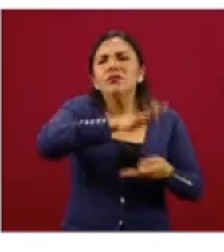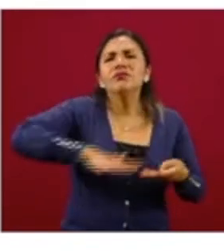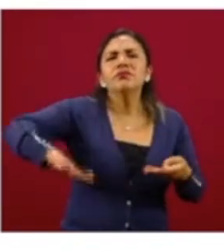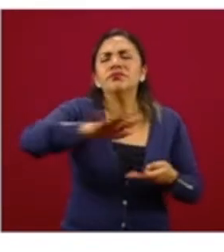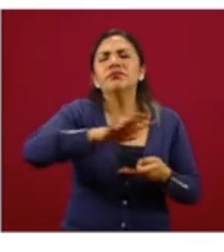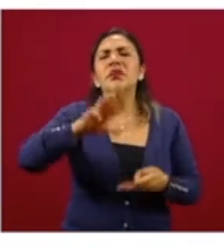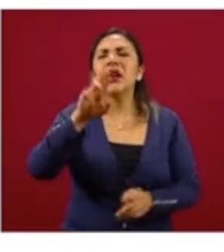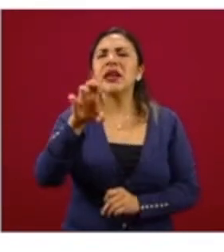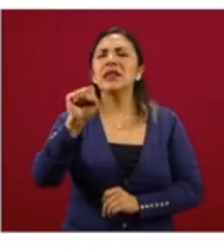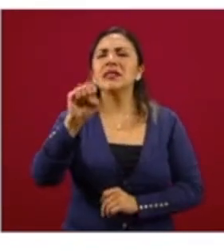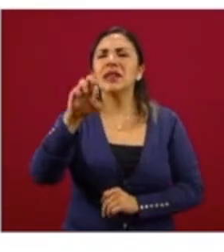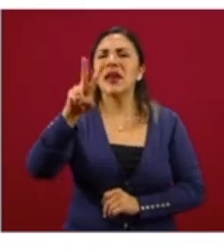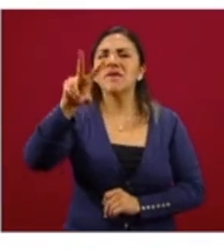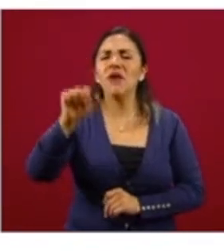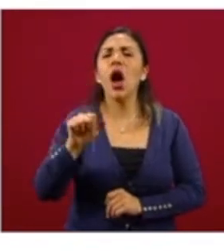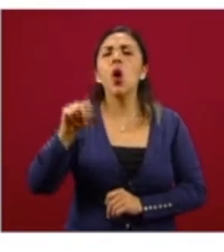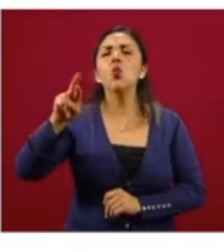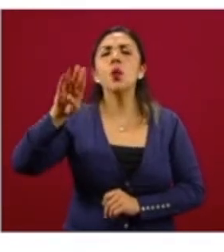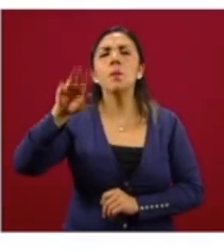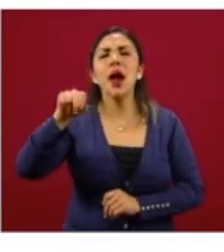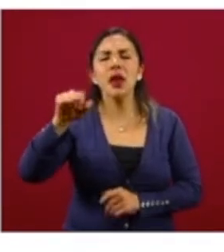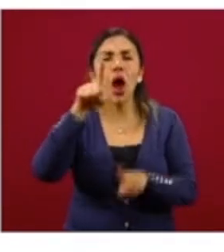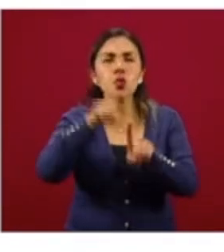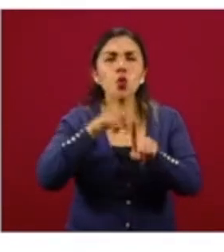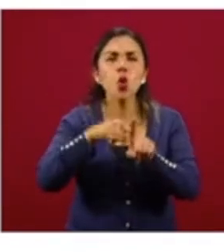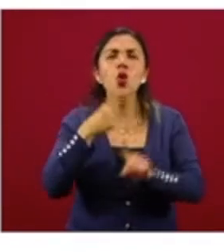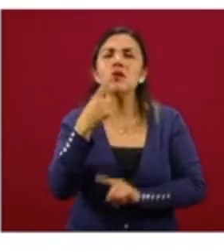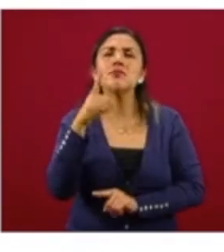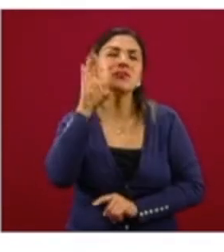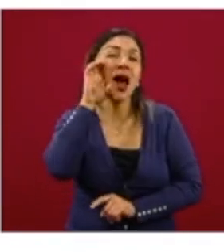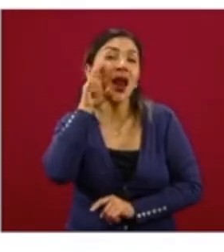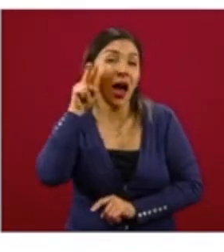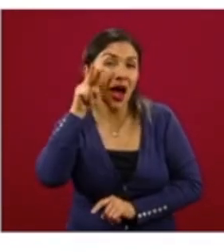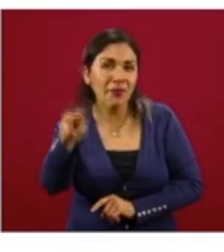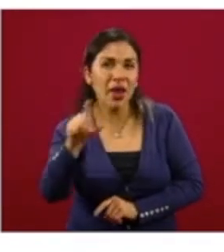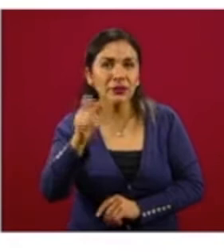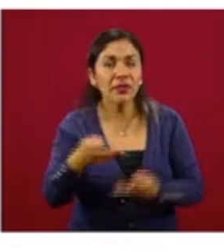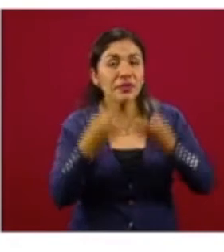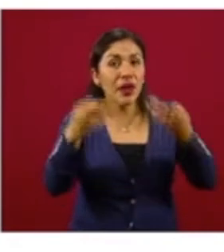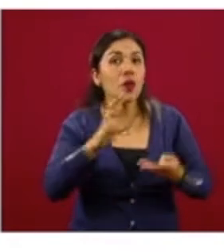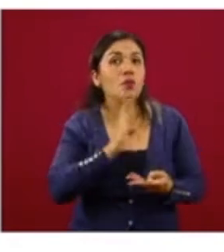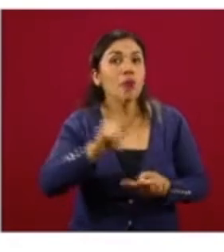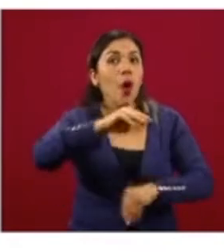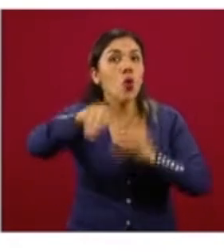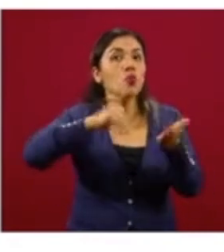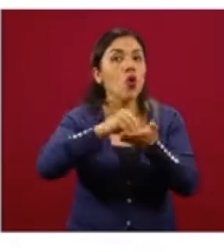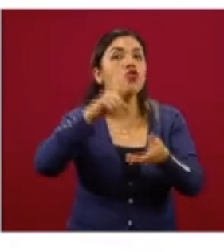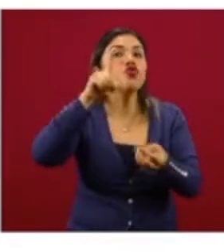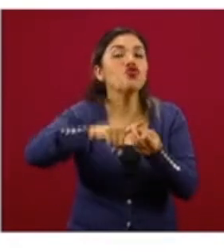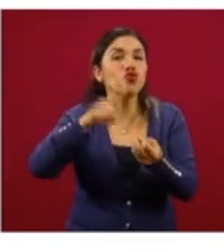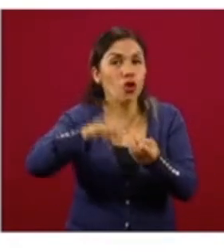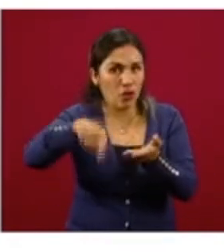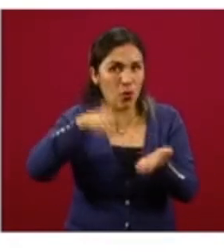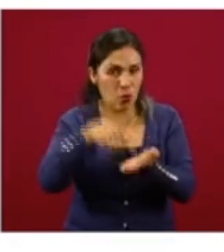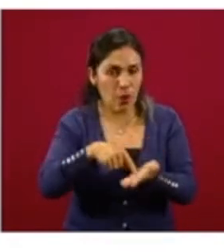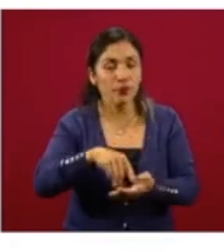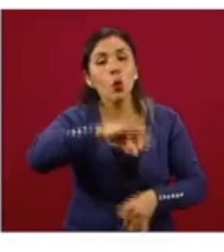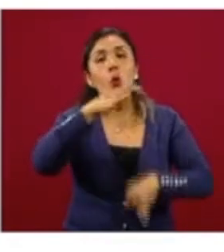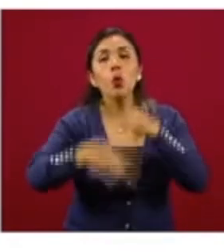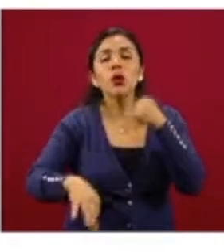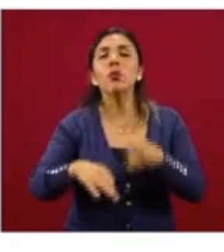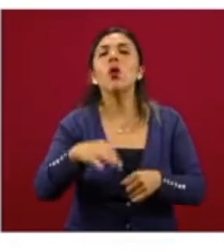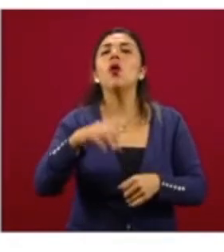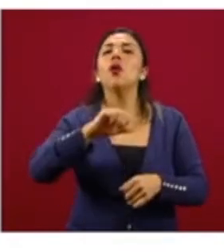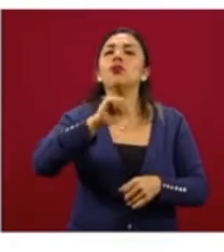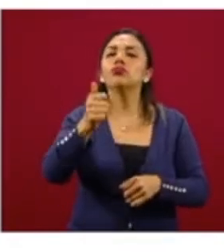en naranja los mejores terrenos que están mejor ubicados. Y finalmente, las reservas